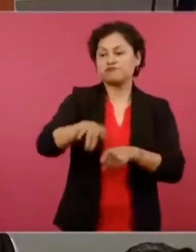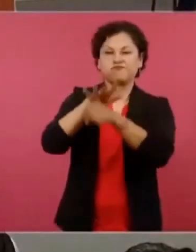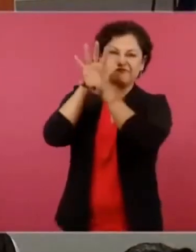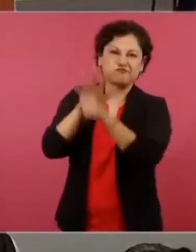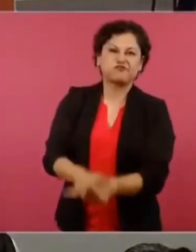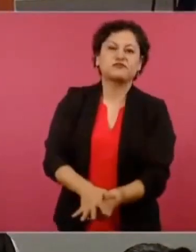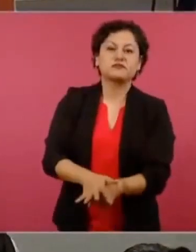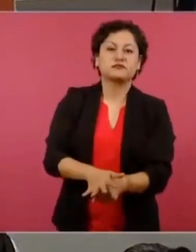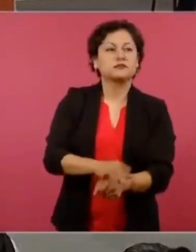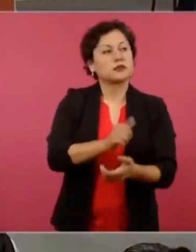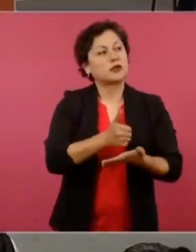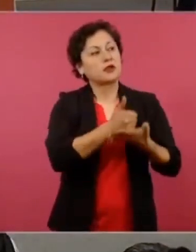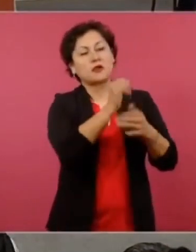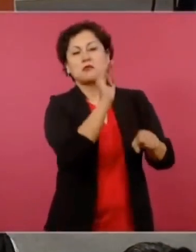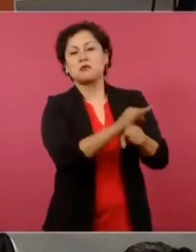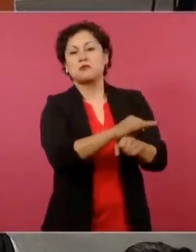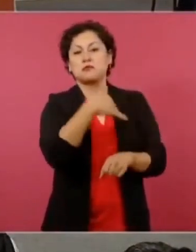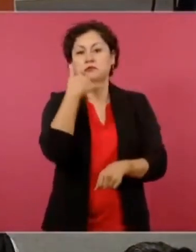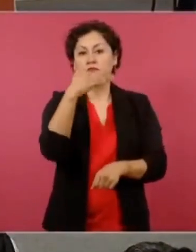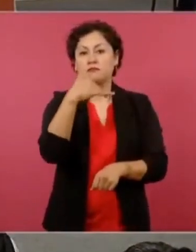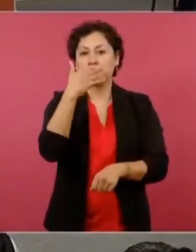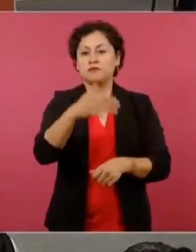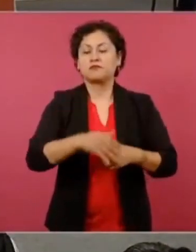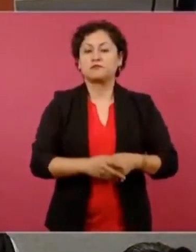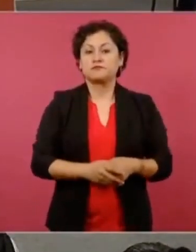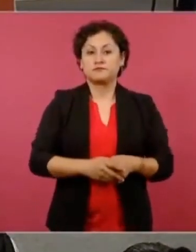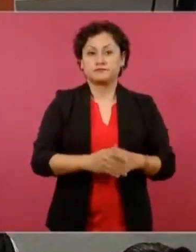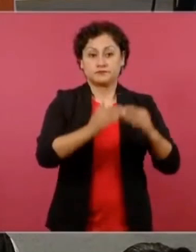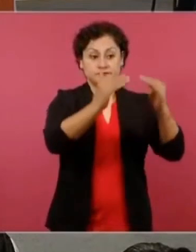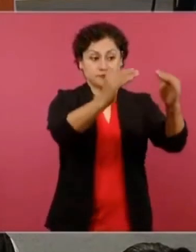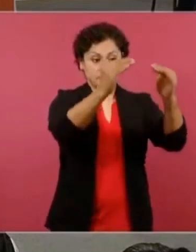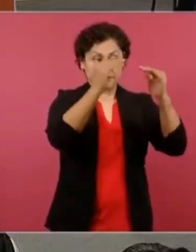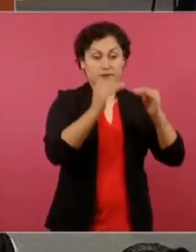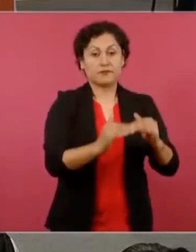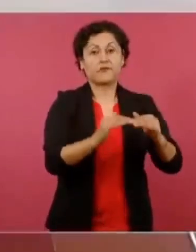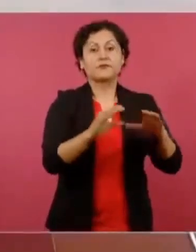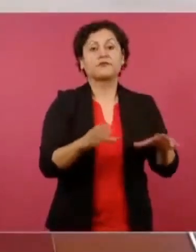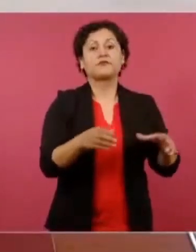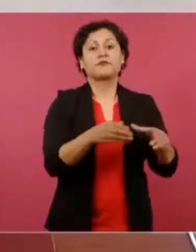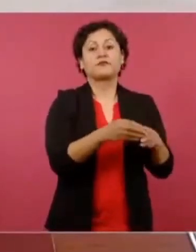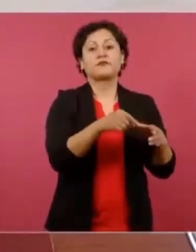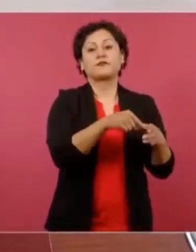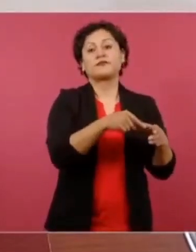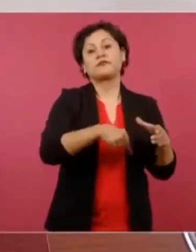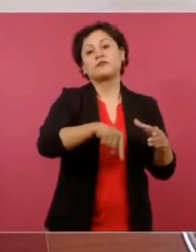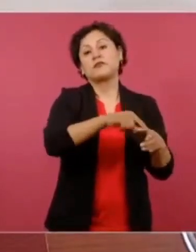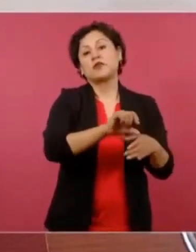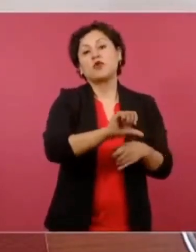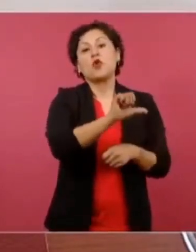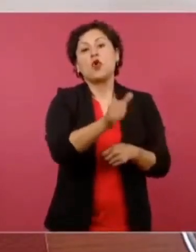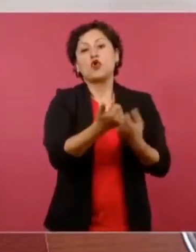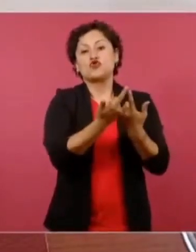Y luego hay otro grupo, que son los pseudo-intelectuales,